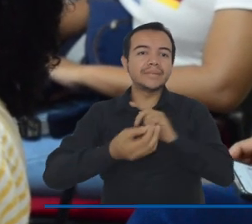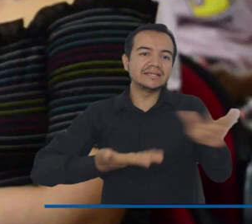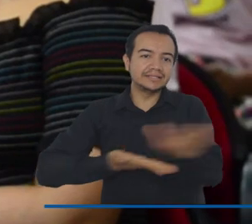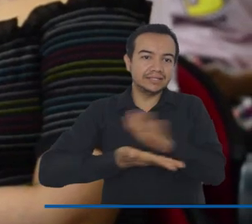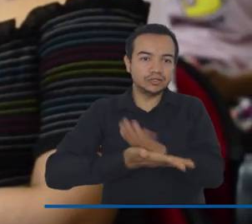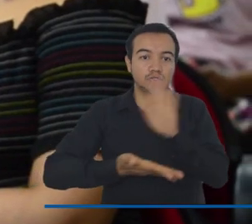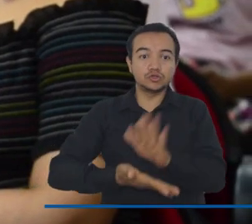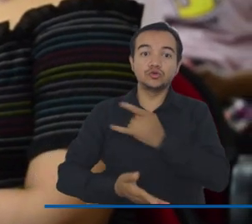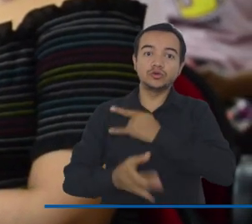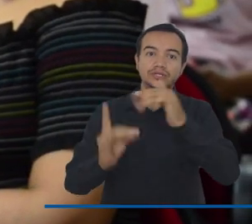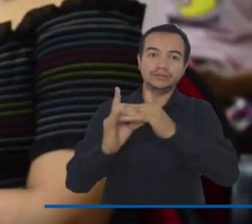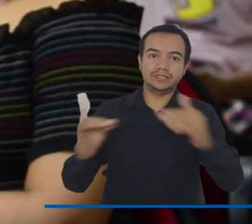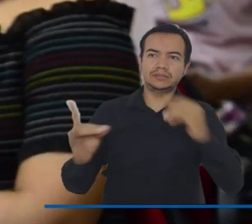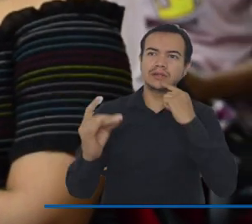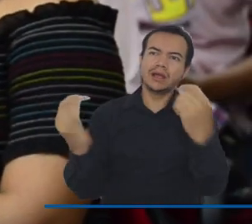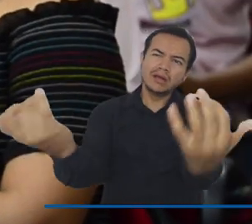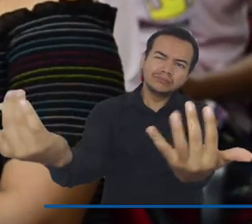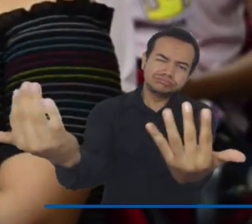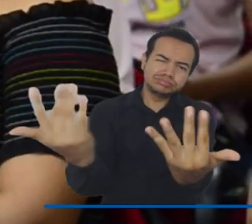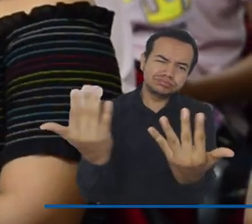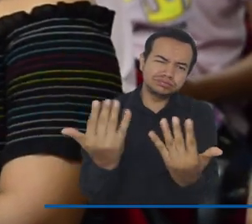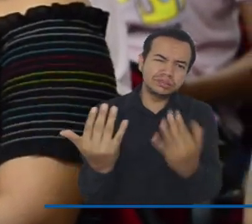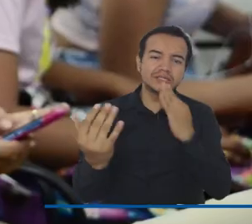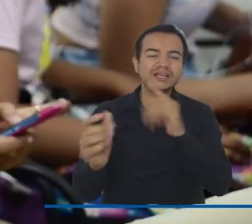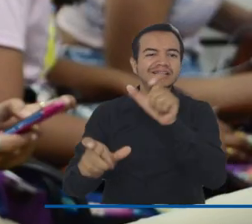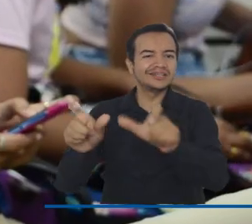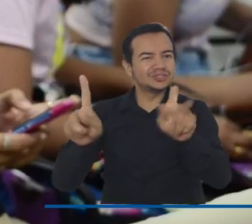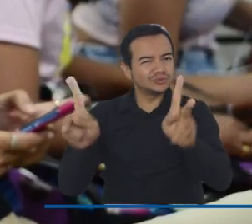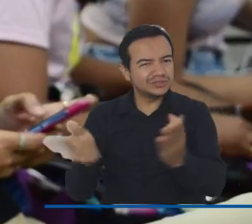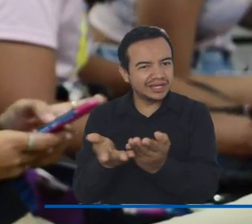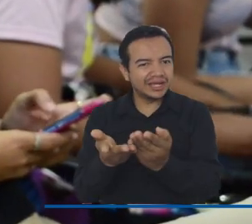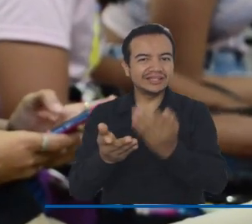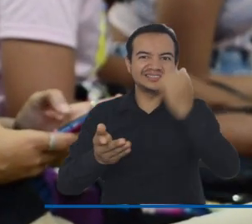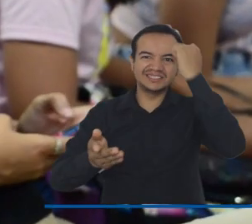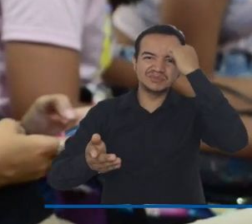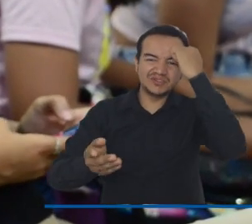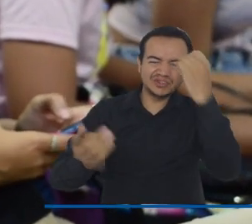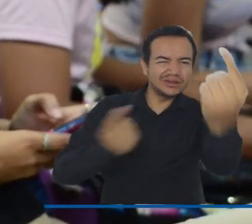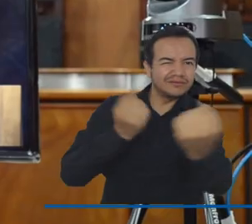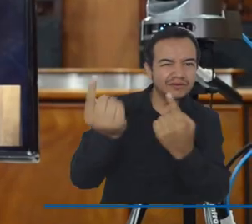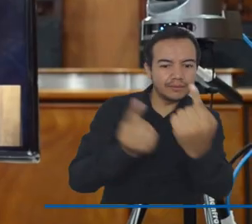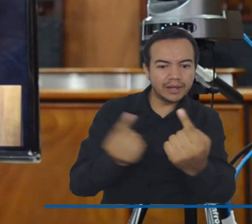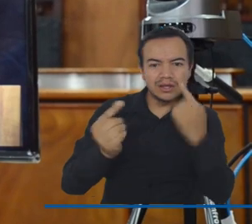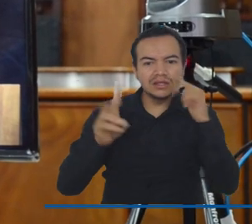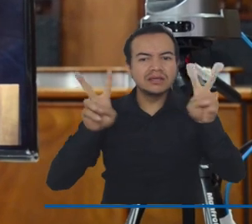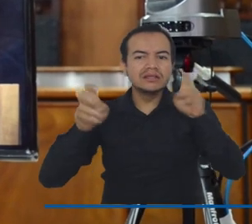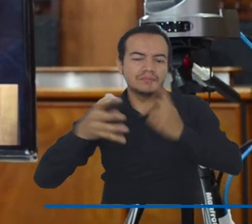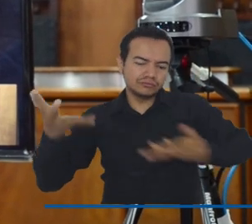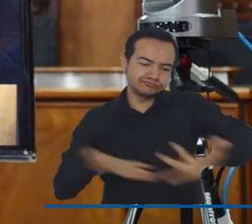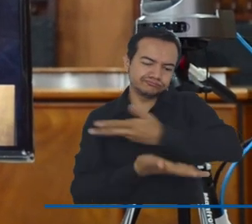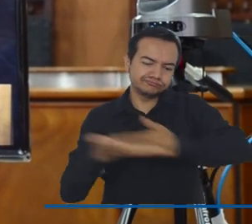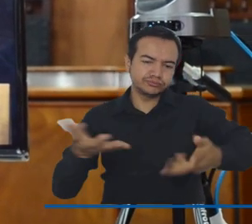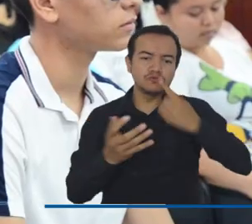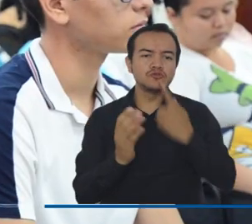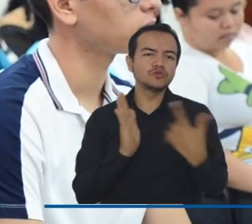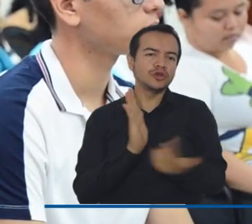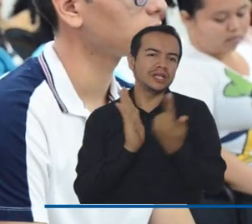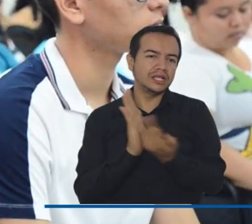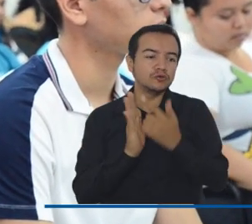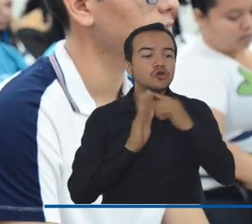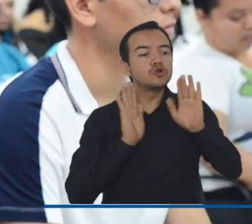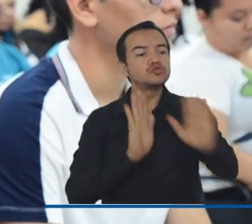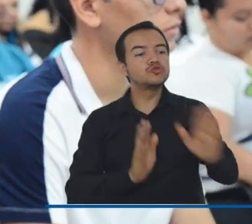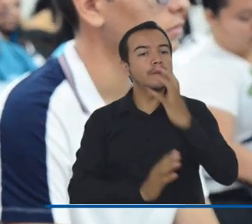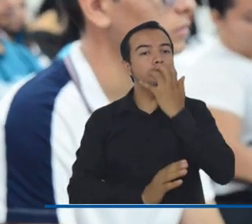masiva asistencia de docentes y estudiantes y sirvió para analizar las letras del escritor cataquero, acercándolas cada vez más